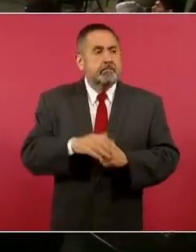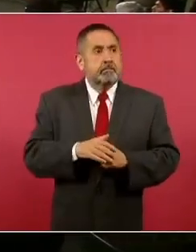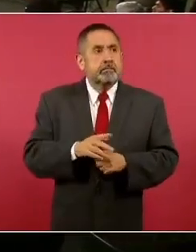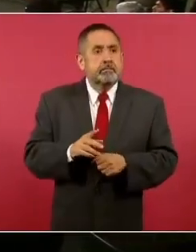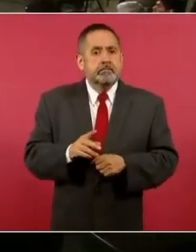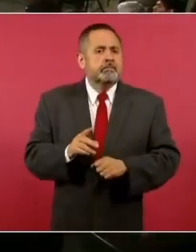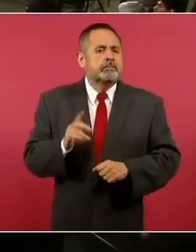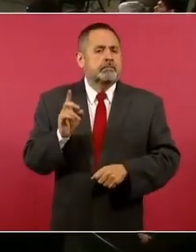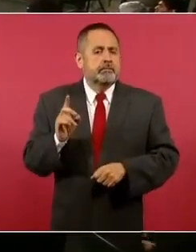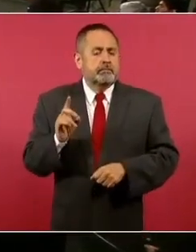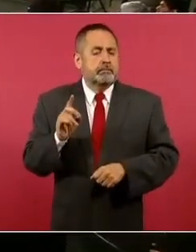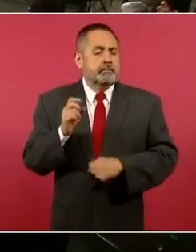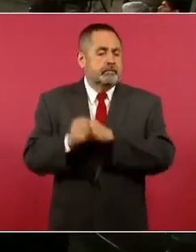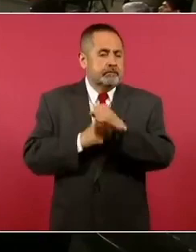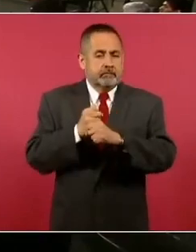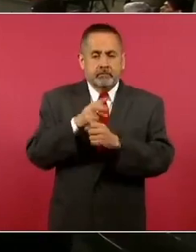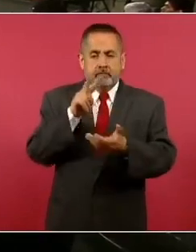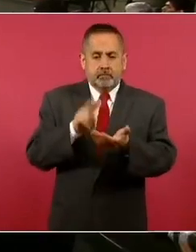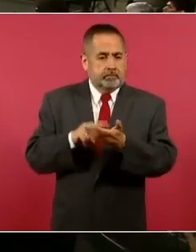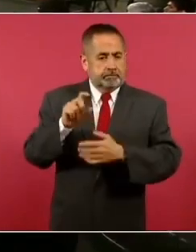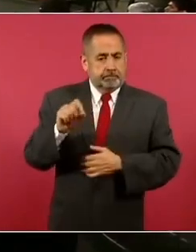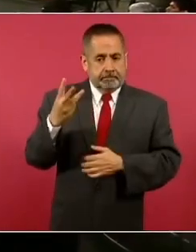tiene que ser mejor,